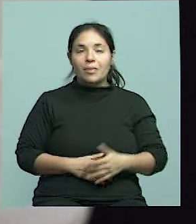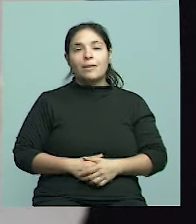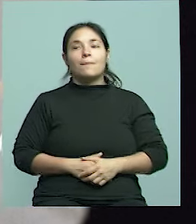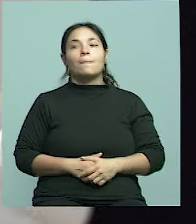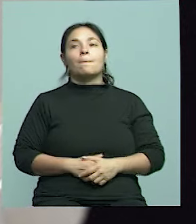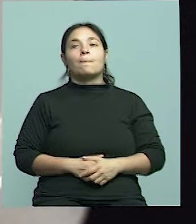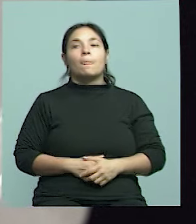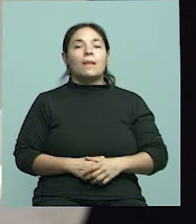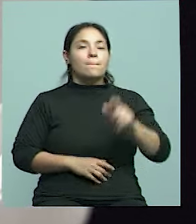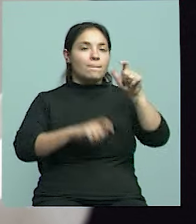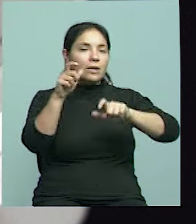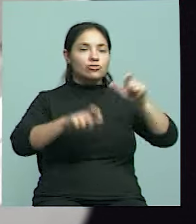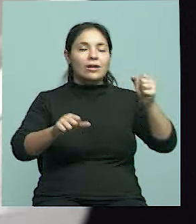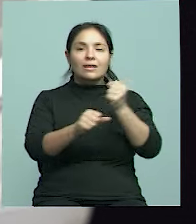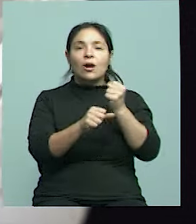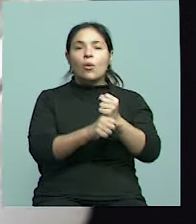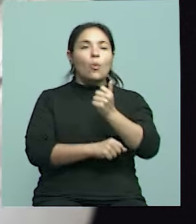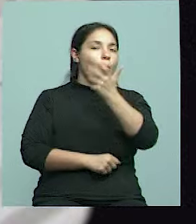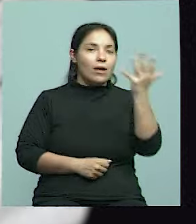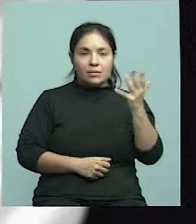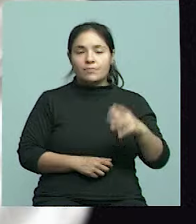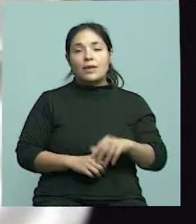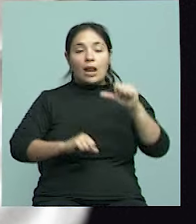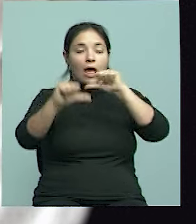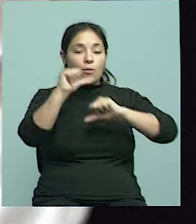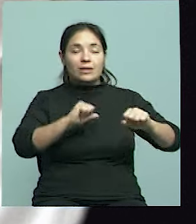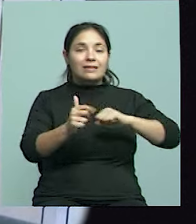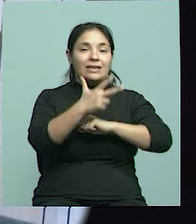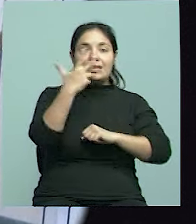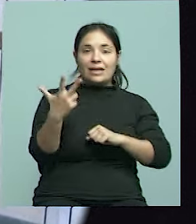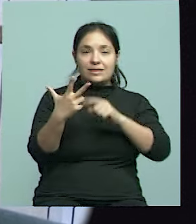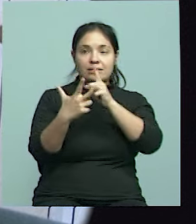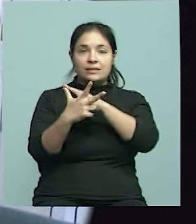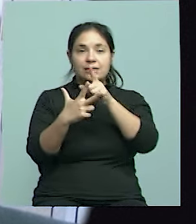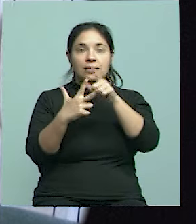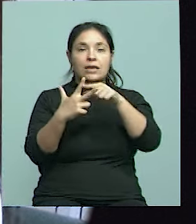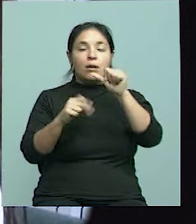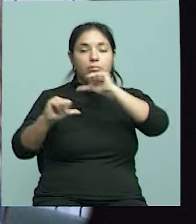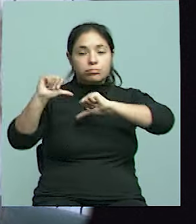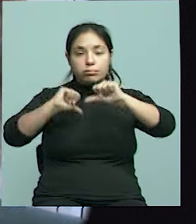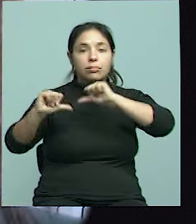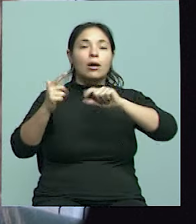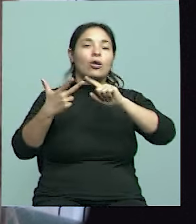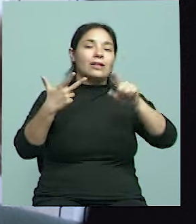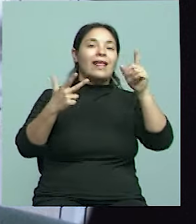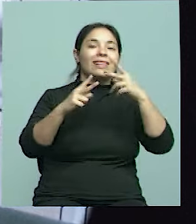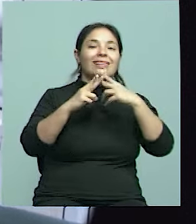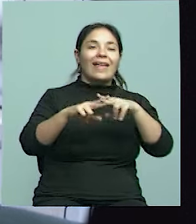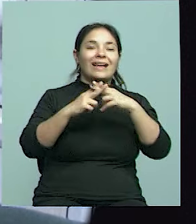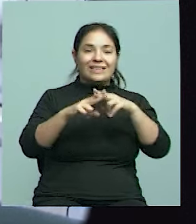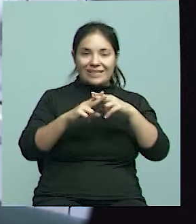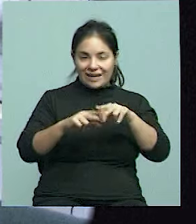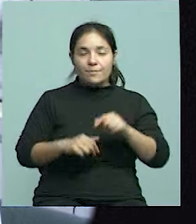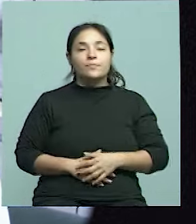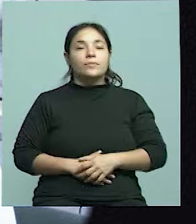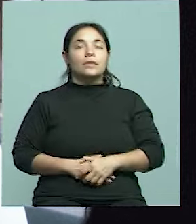¿Cuántas personas trabajan en el laboratorio? el laboratorio somos tres. Dos bioquímicas y una técnica de laboratorio. ¿Y en materia